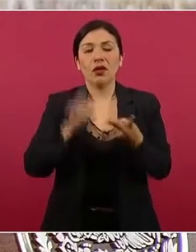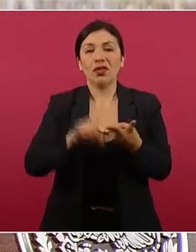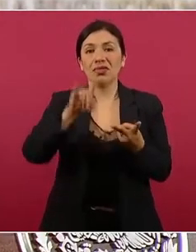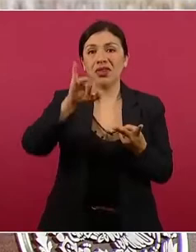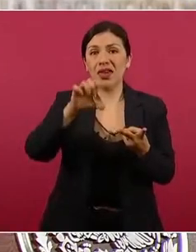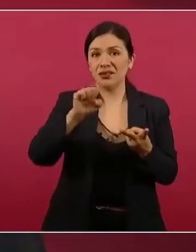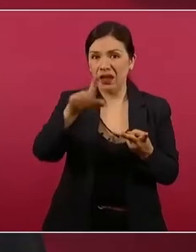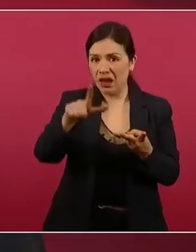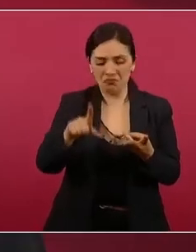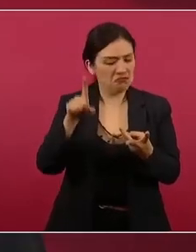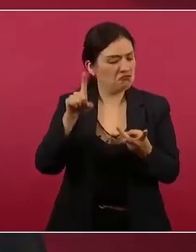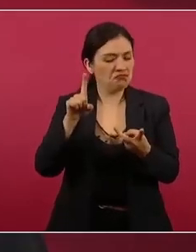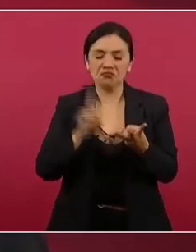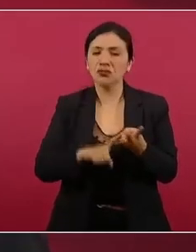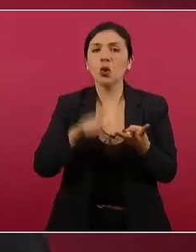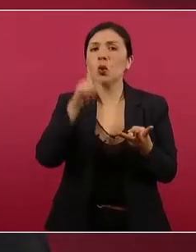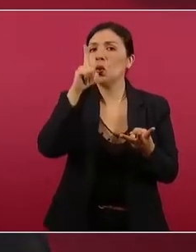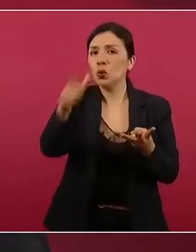ni de la luz,